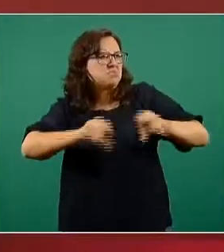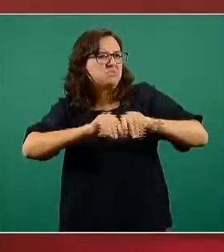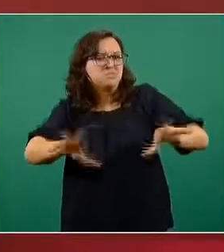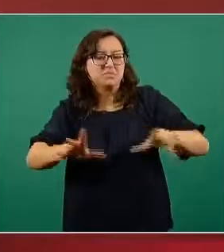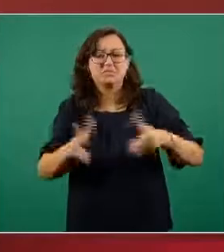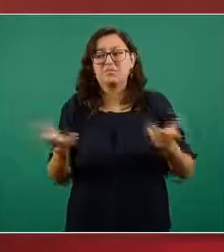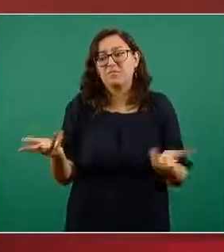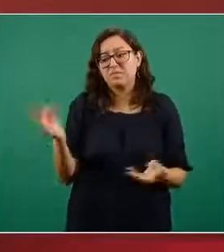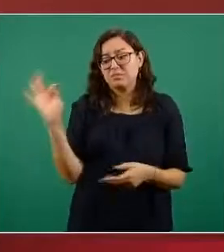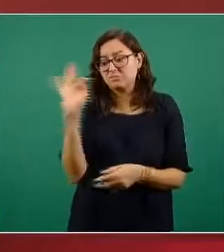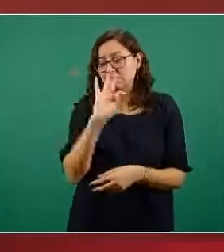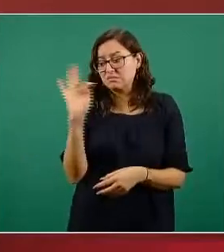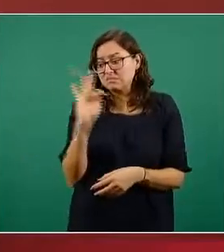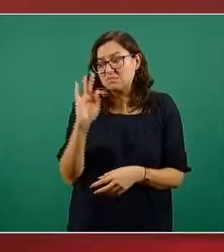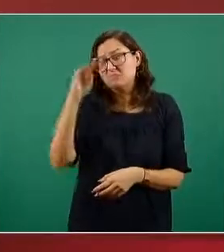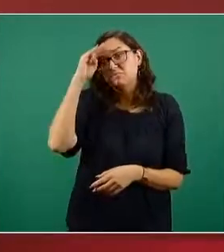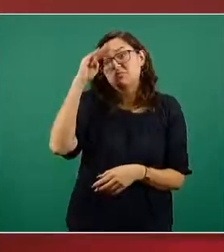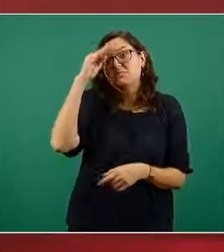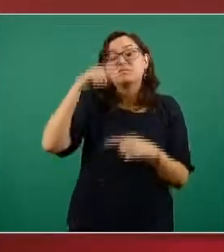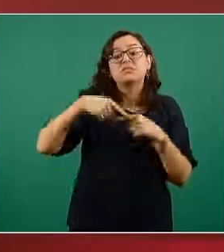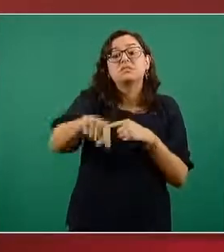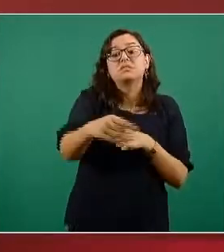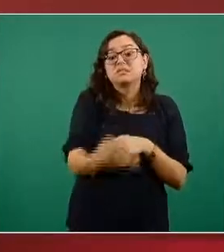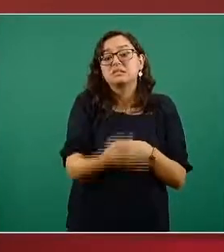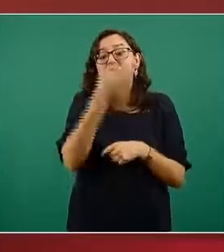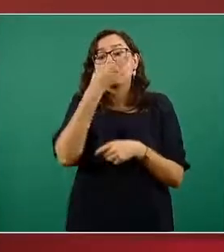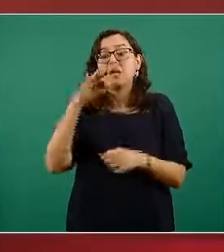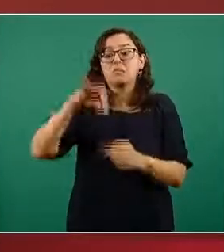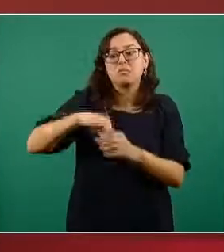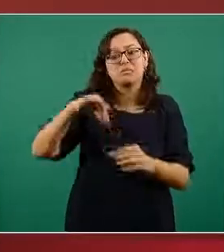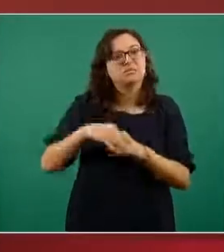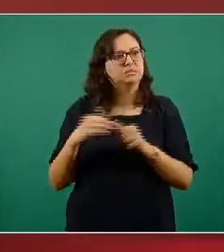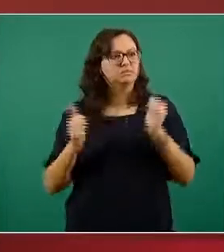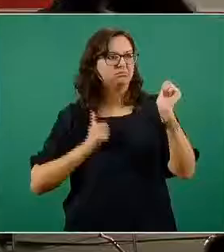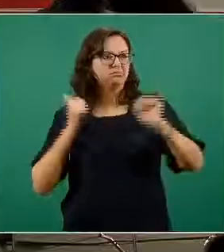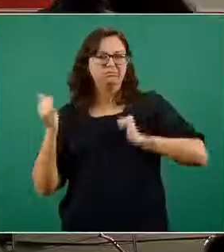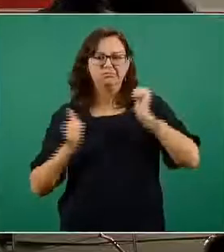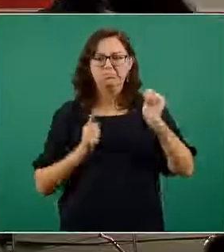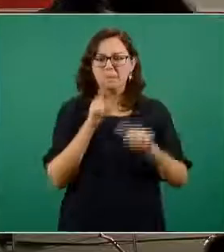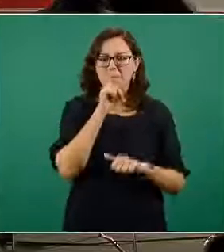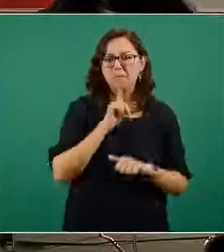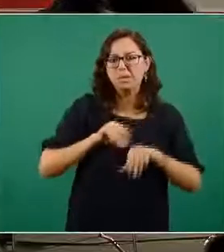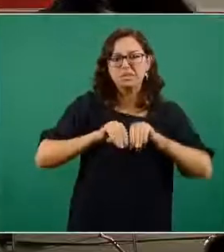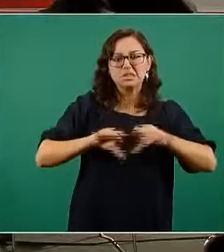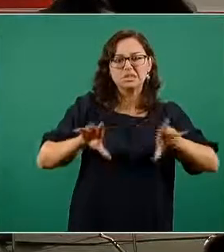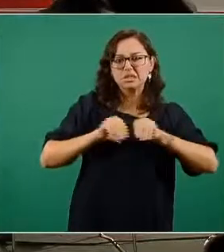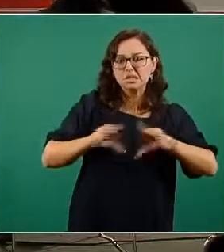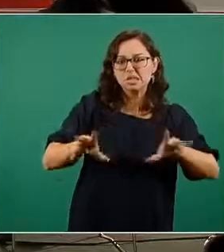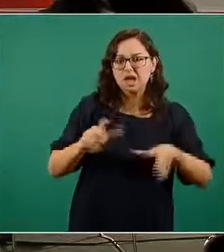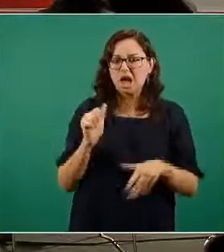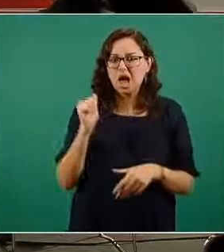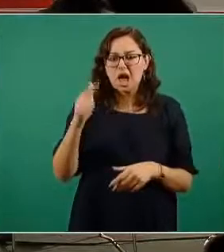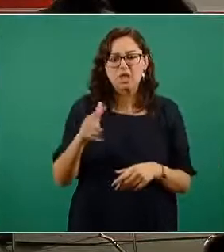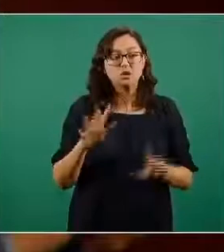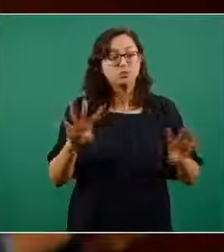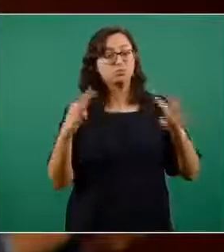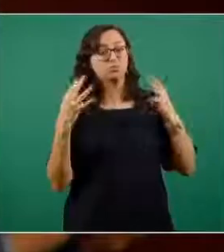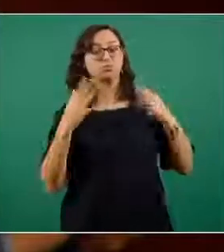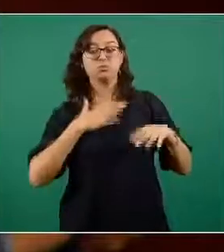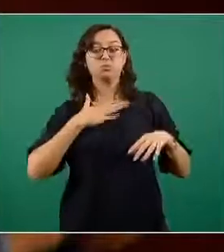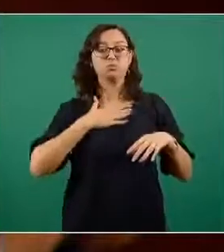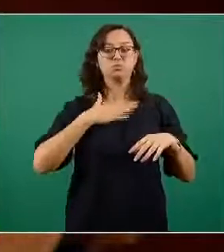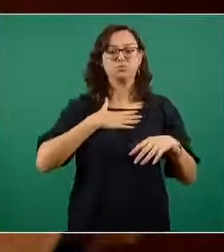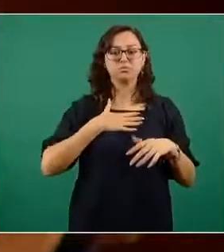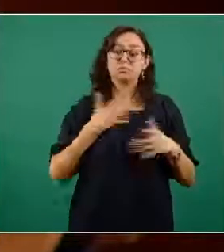el calendario electoral mexicano para mostrar un grado de protagonismo en la